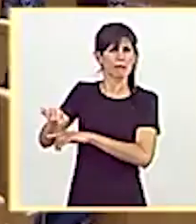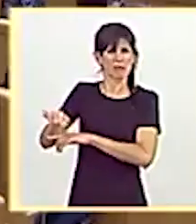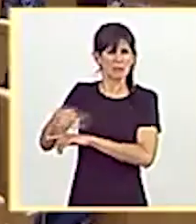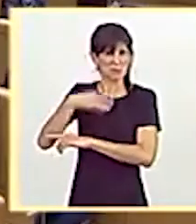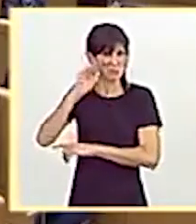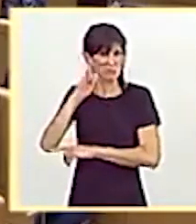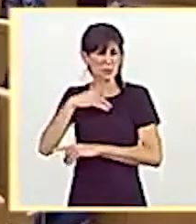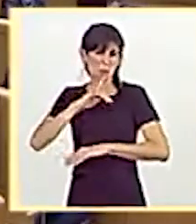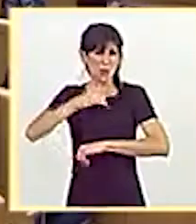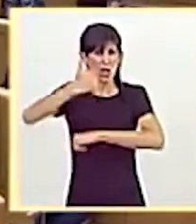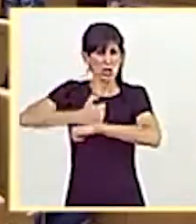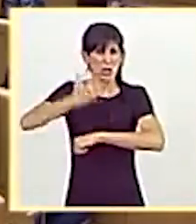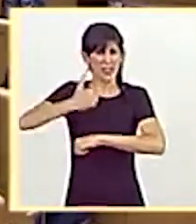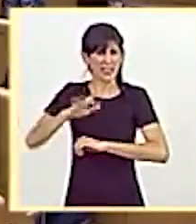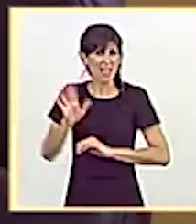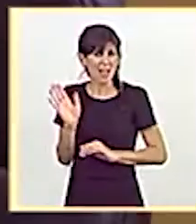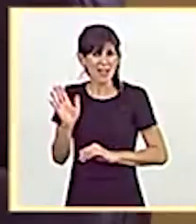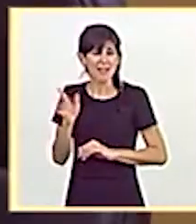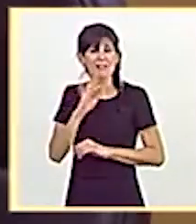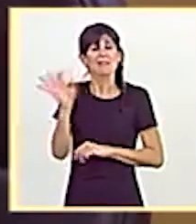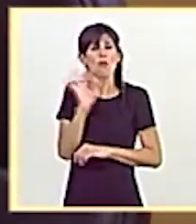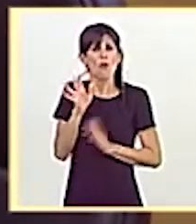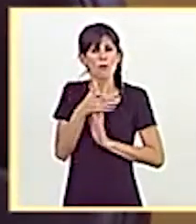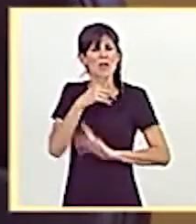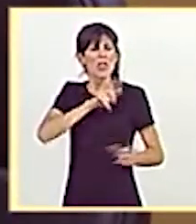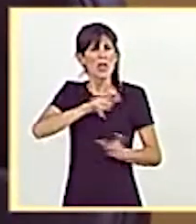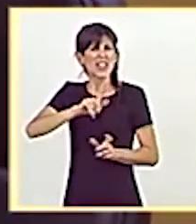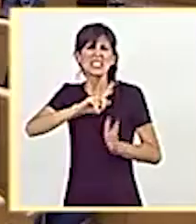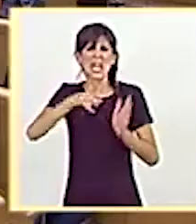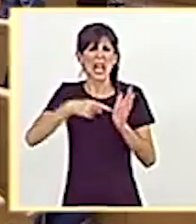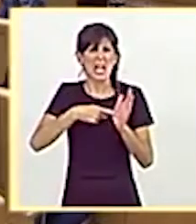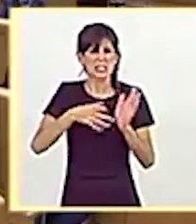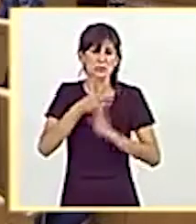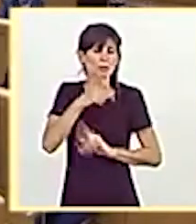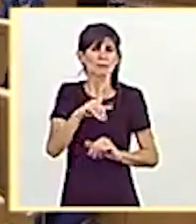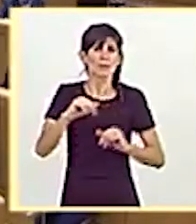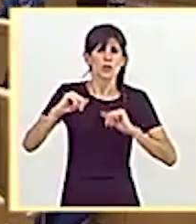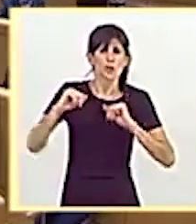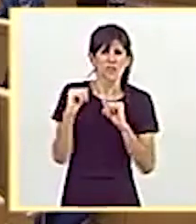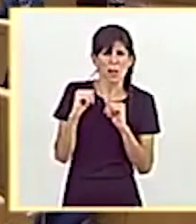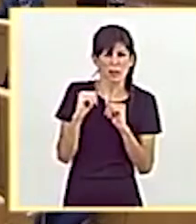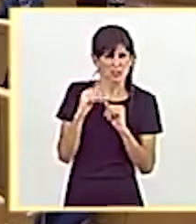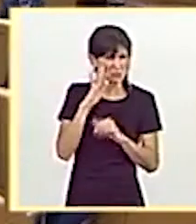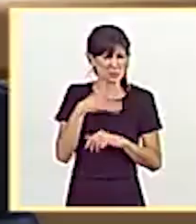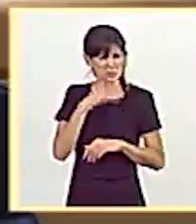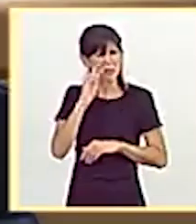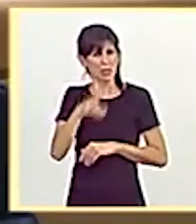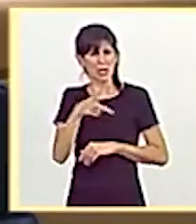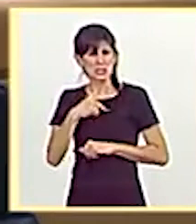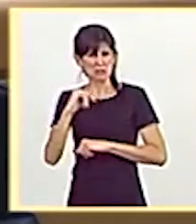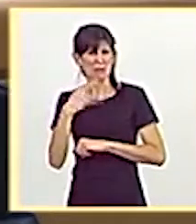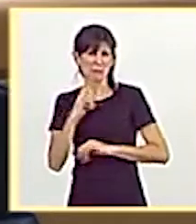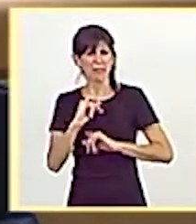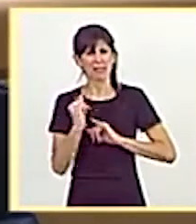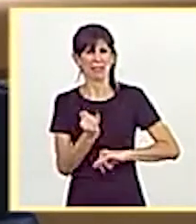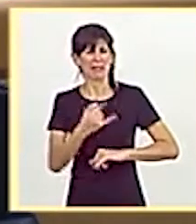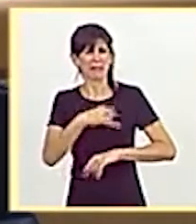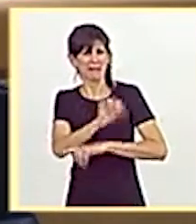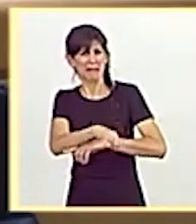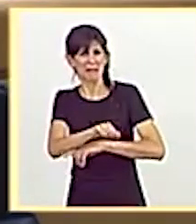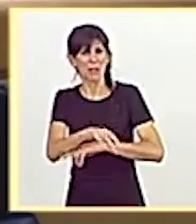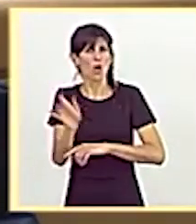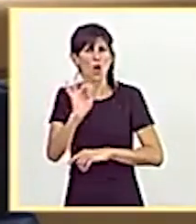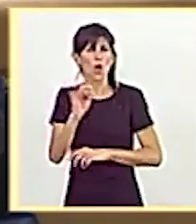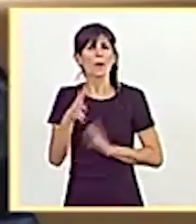Se pisotean los derechos de los ciudadanos legales porque se les llevan confinamiento. Se pisotean los derechos de los ciudadanos de Bruselas